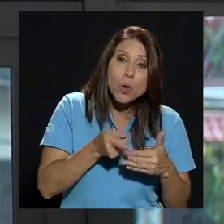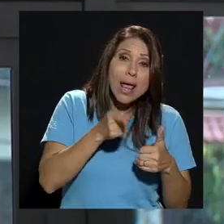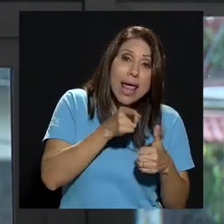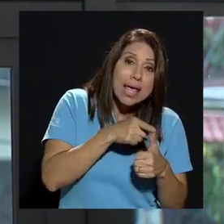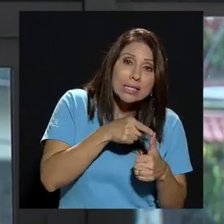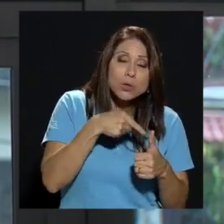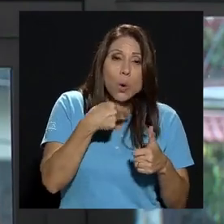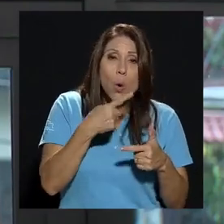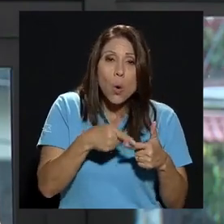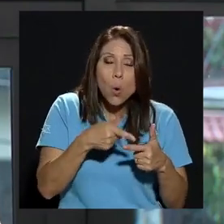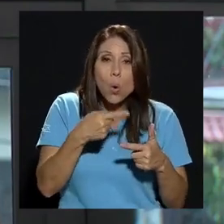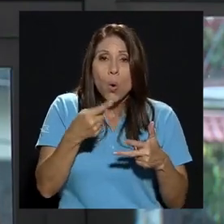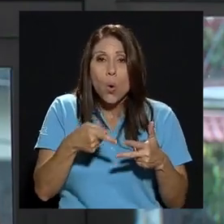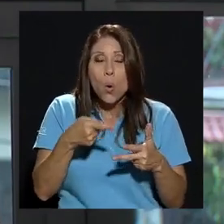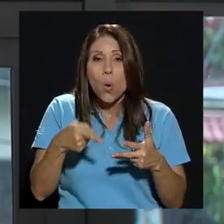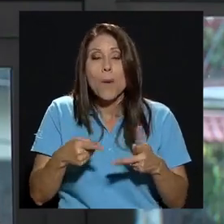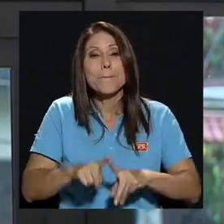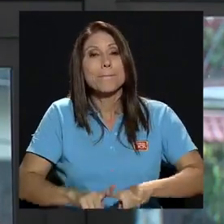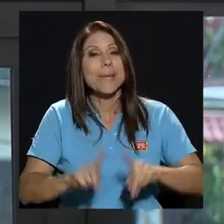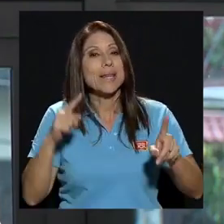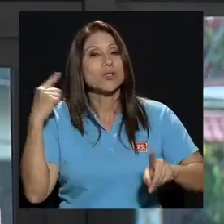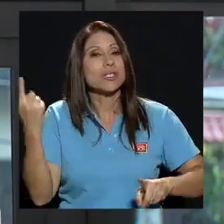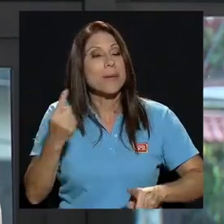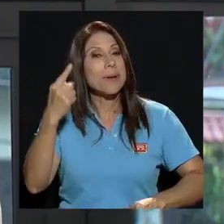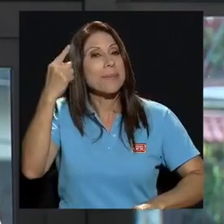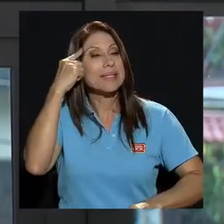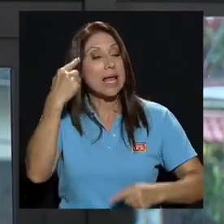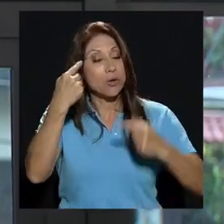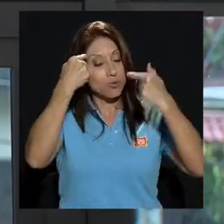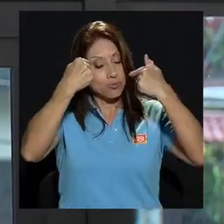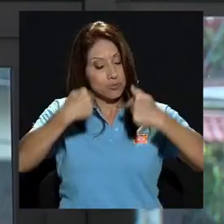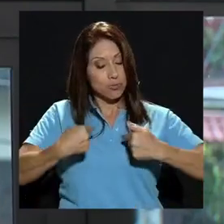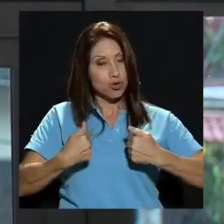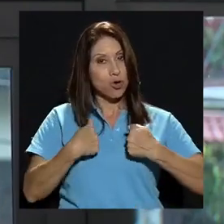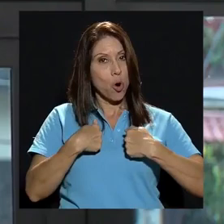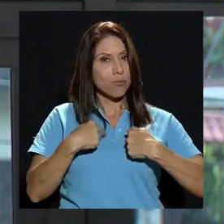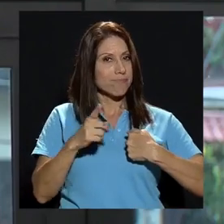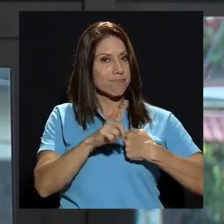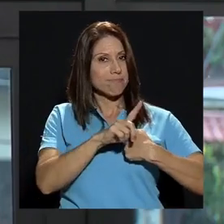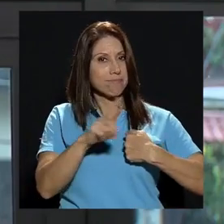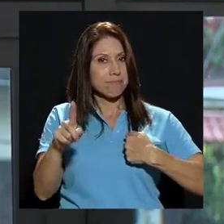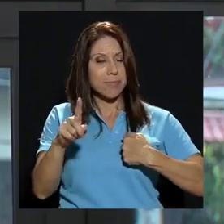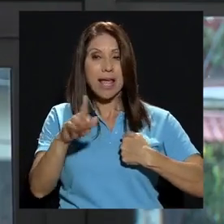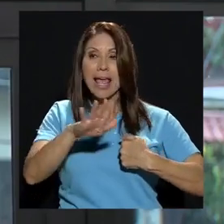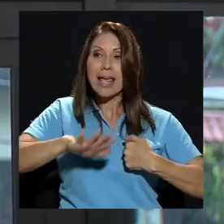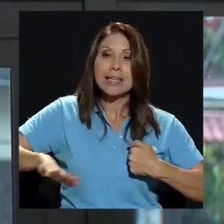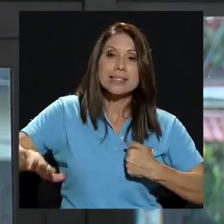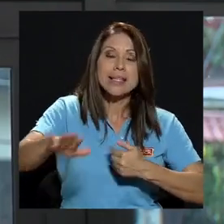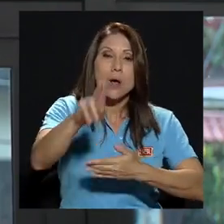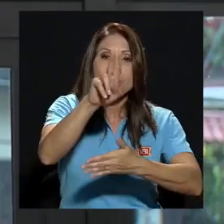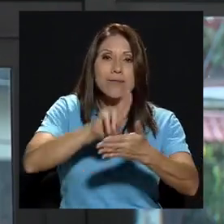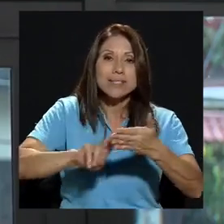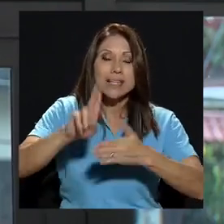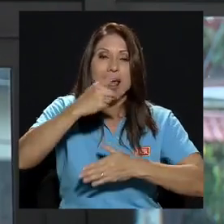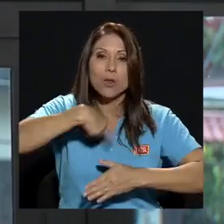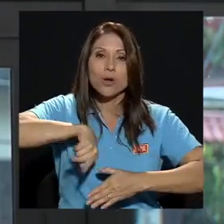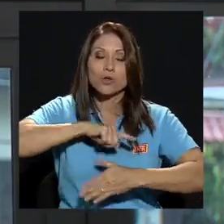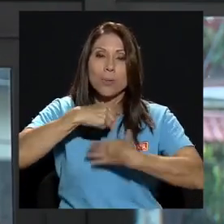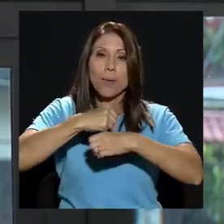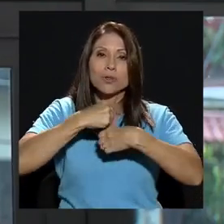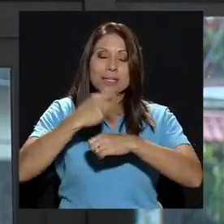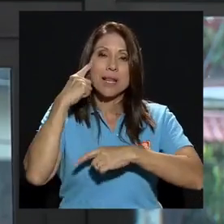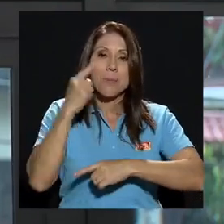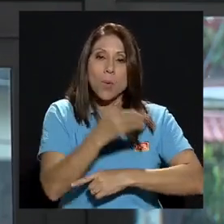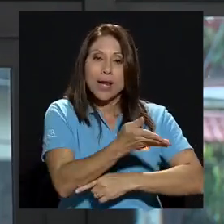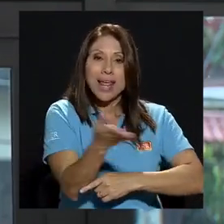siempre pensando que no soy yo es la universidad y es lo que nosotros vamos a hacer por ella y lo que